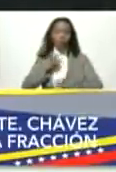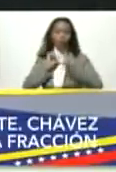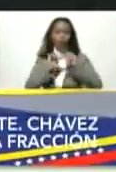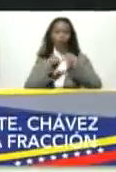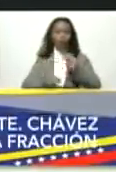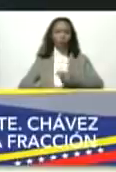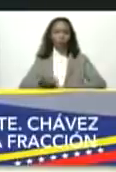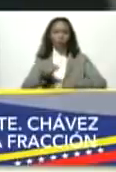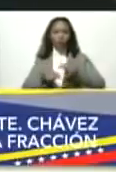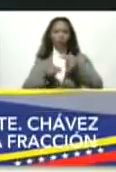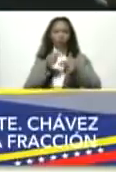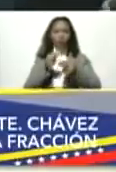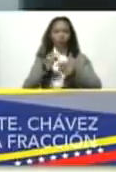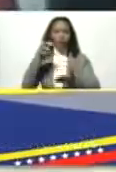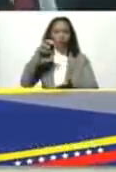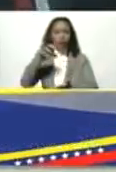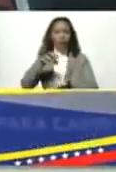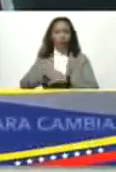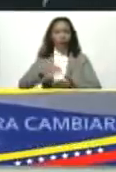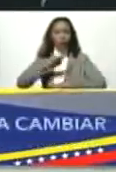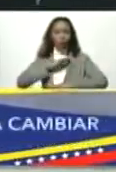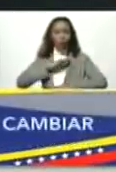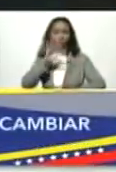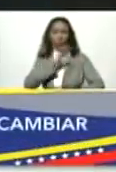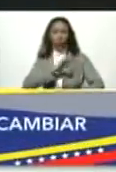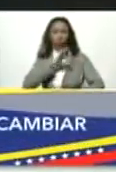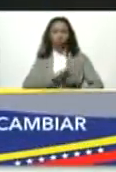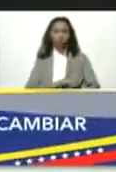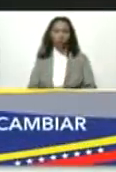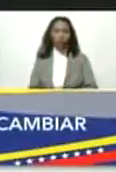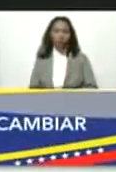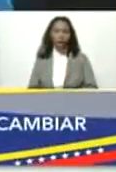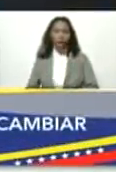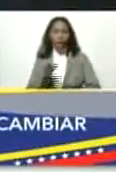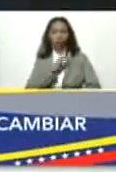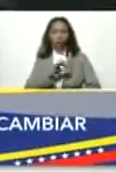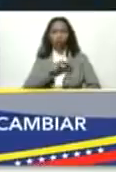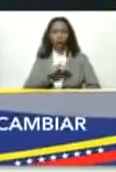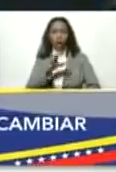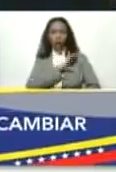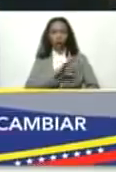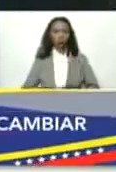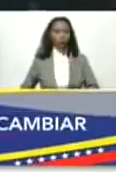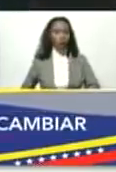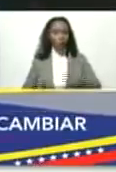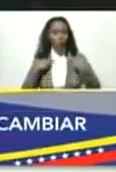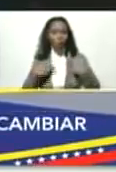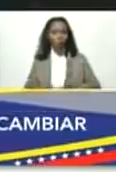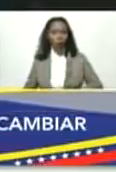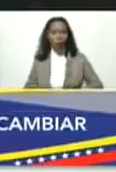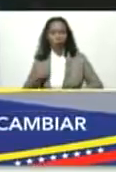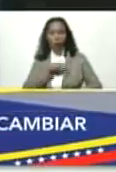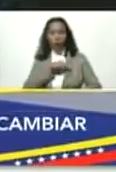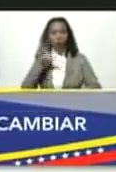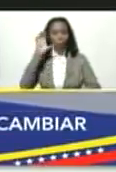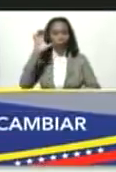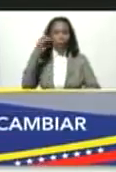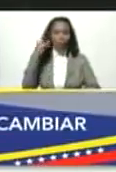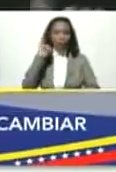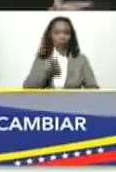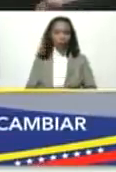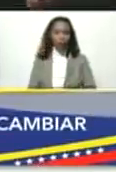construyendo el estado de bienestar social el socialismo cristiano y humanista que nuestro país merece